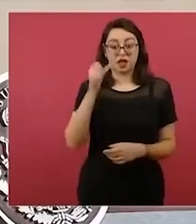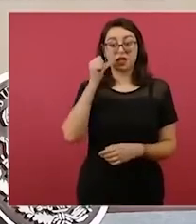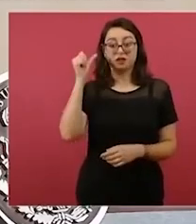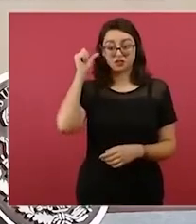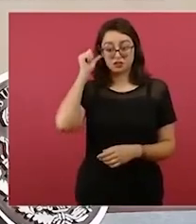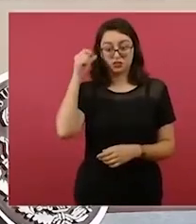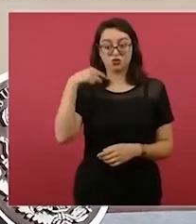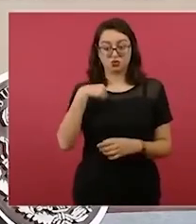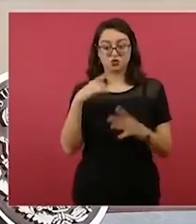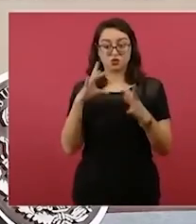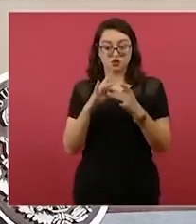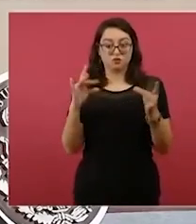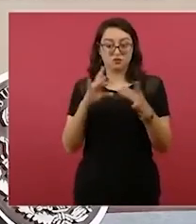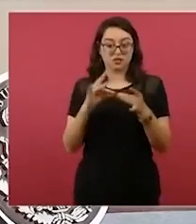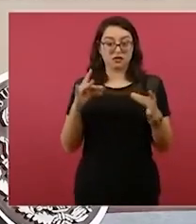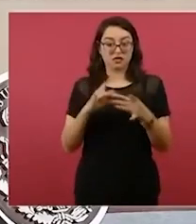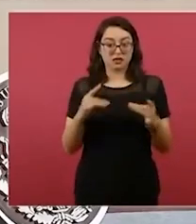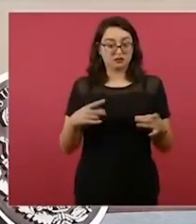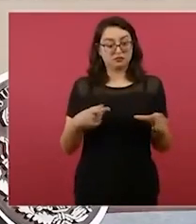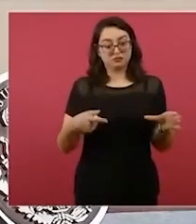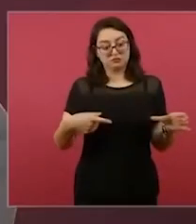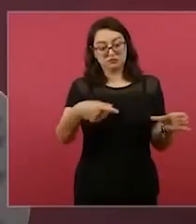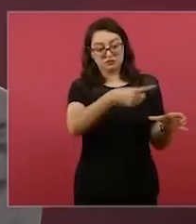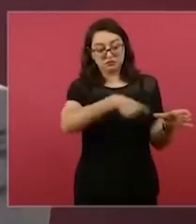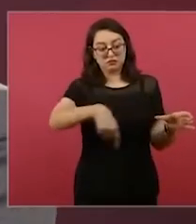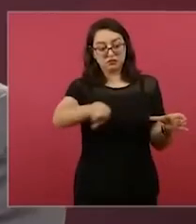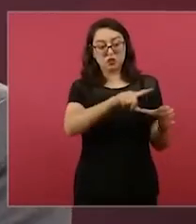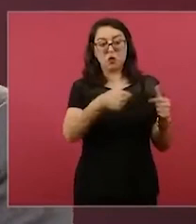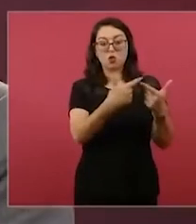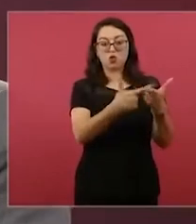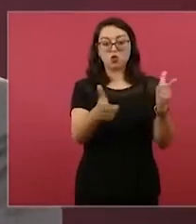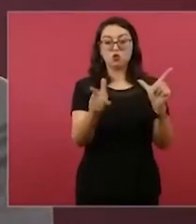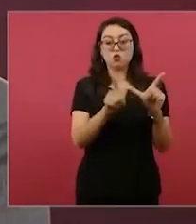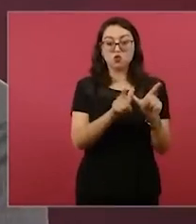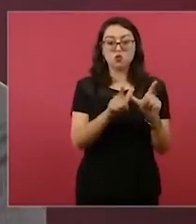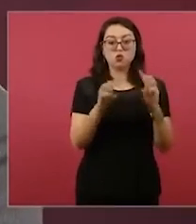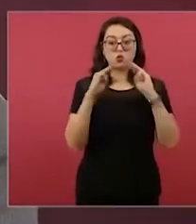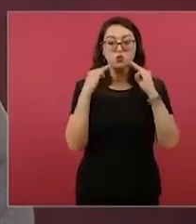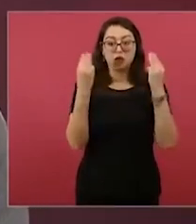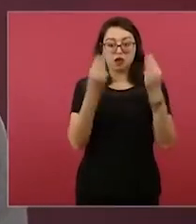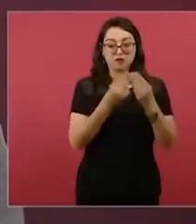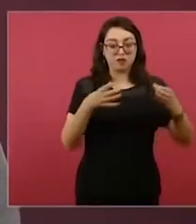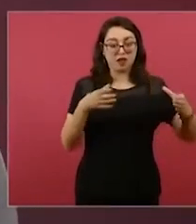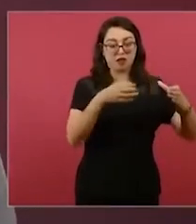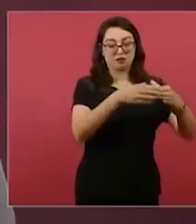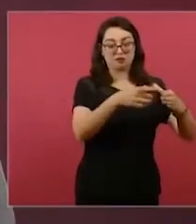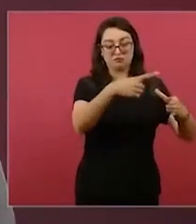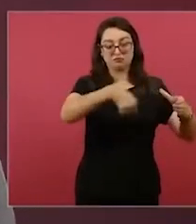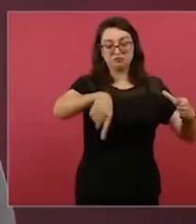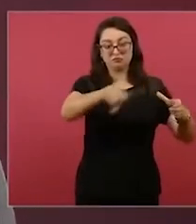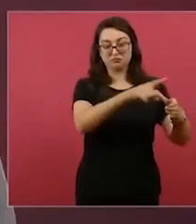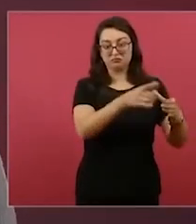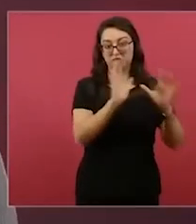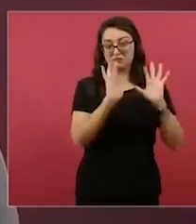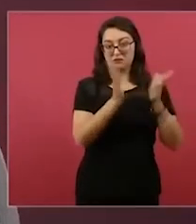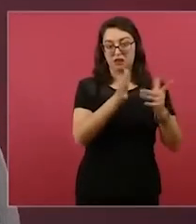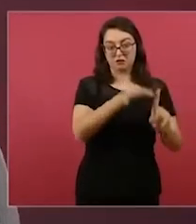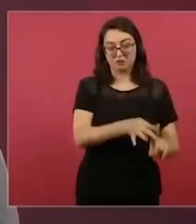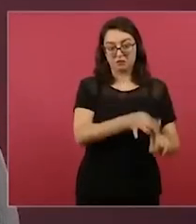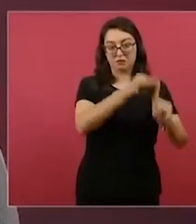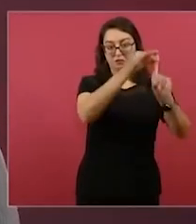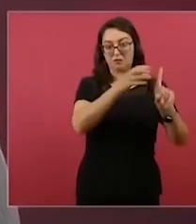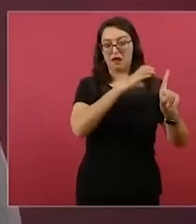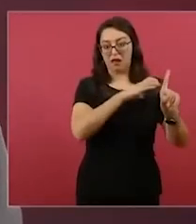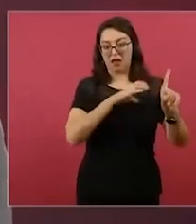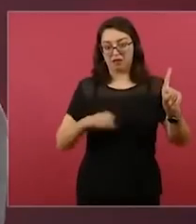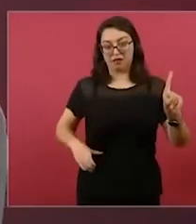Presidencial. Todo eso viene a repaso, dado los acontecimientos referidos a la situación de violencia y división